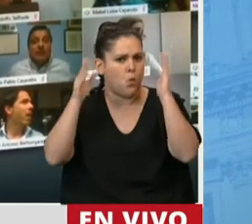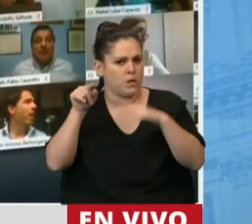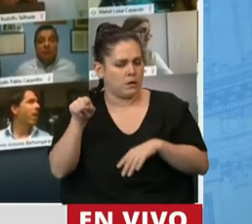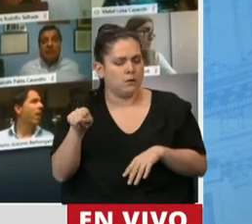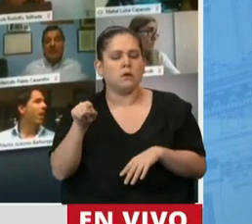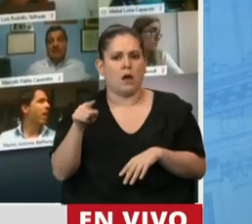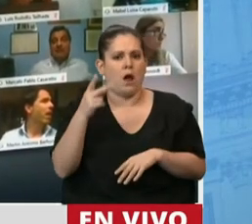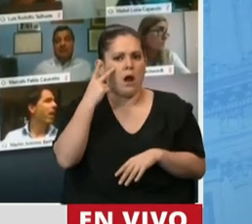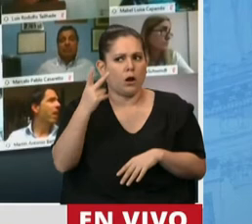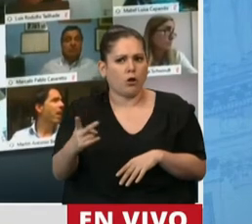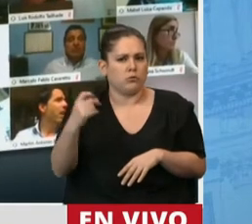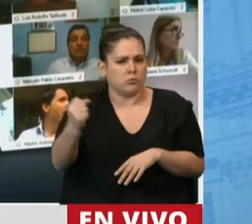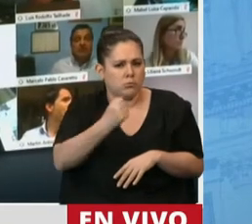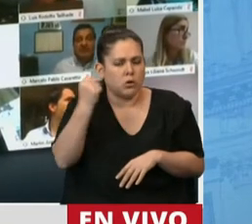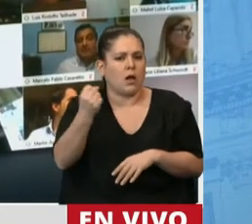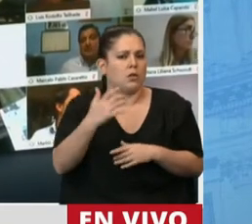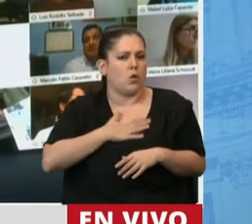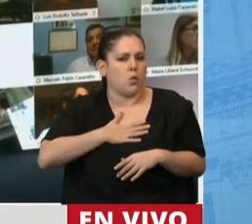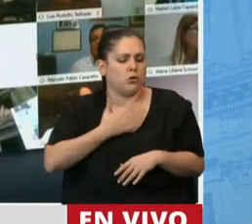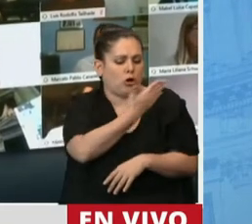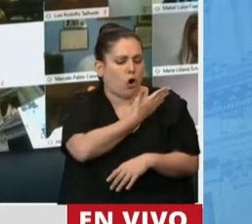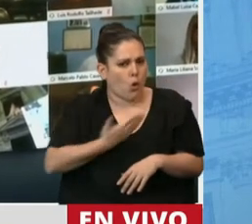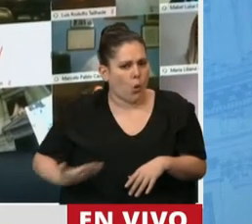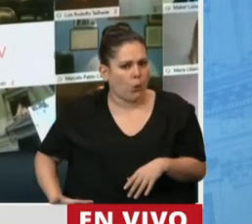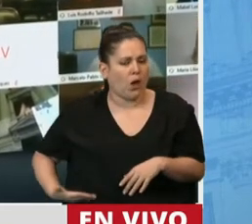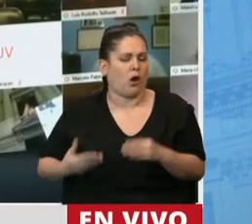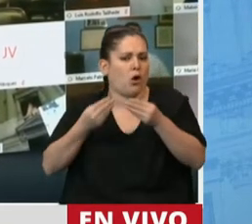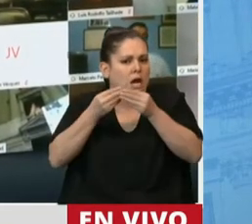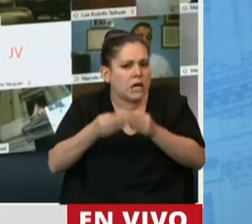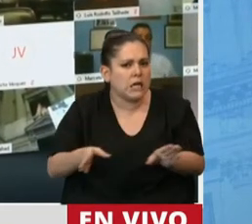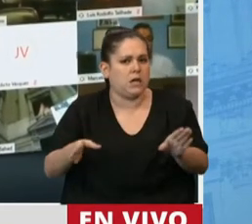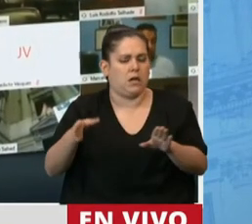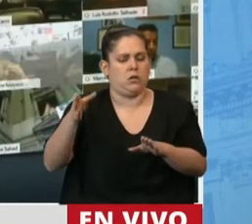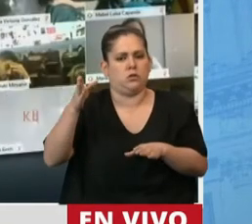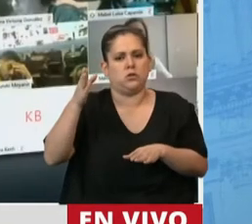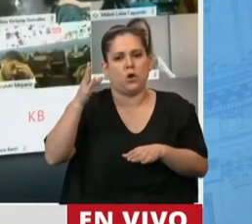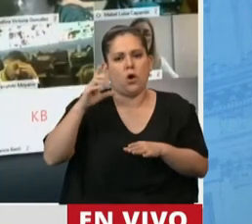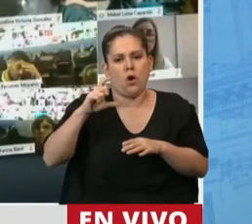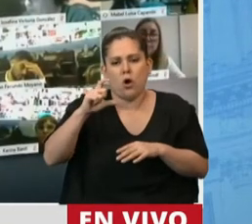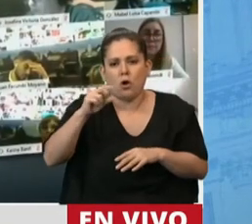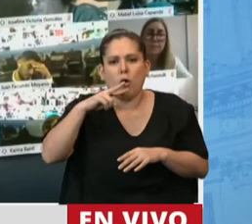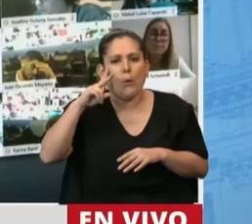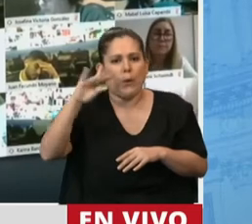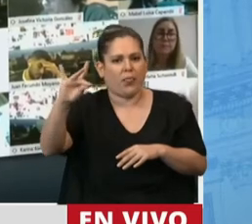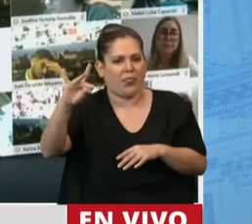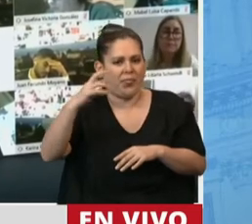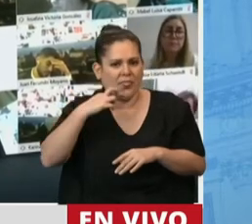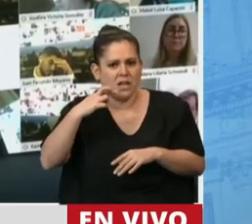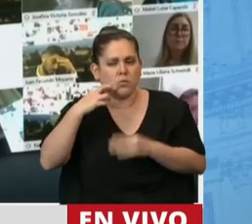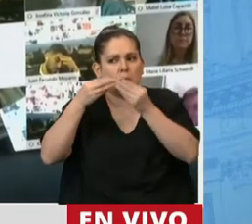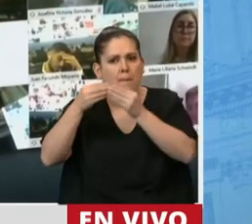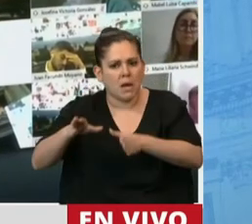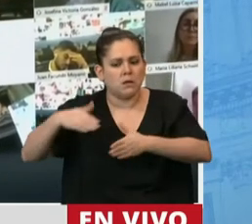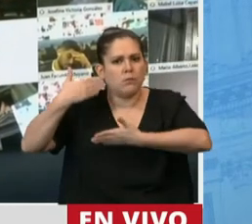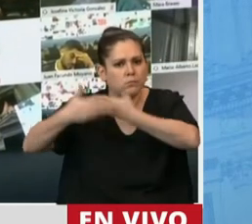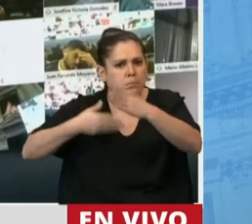destacar que lo que hizo nuestro gobierno desde el inicio del COVID-19 fue, no solamente